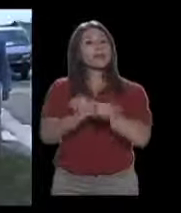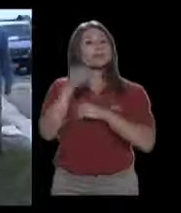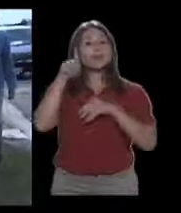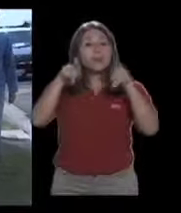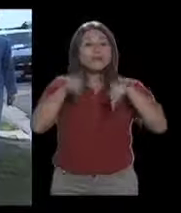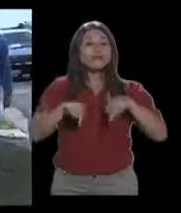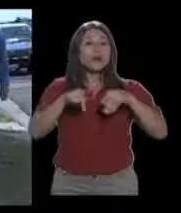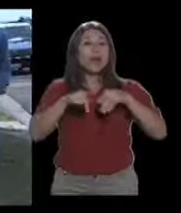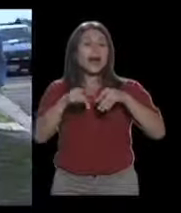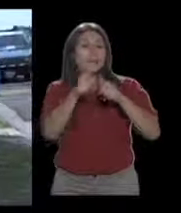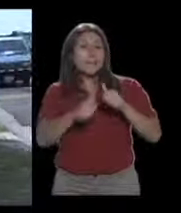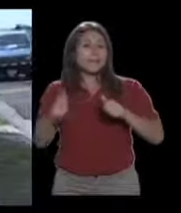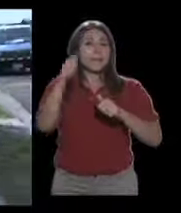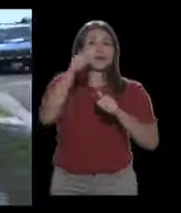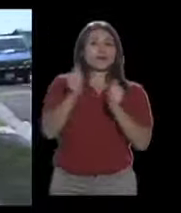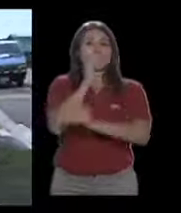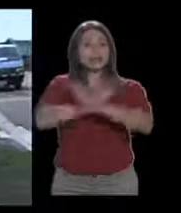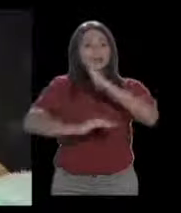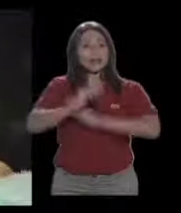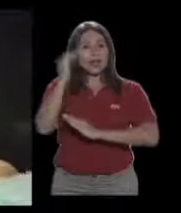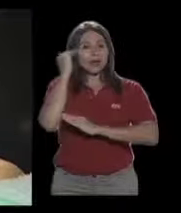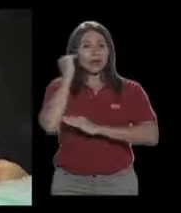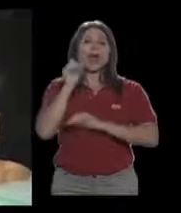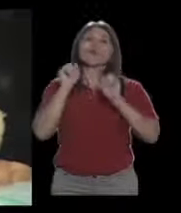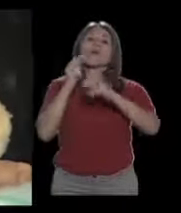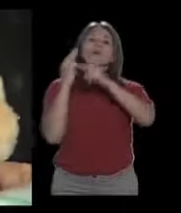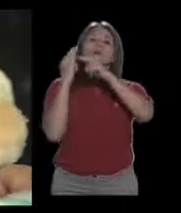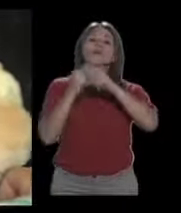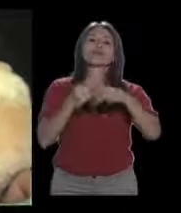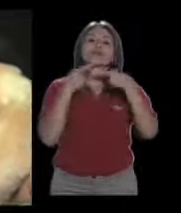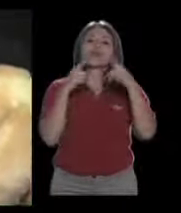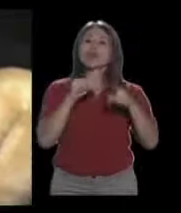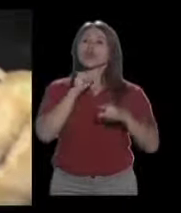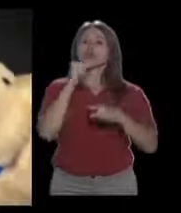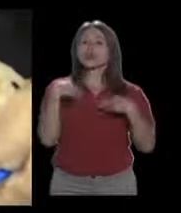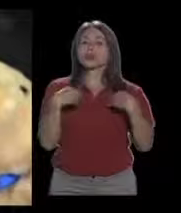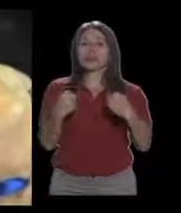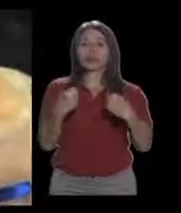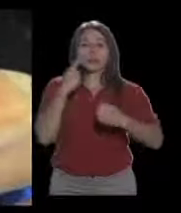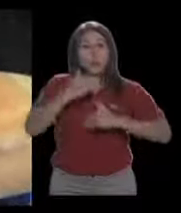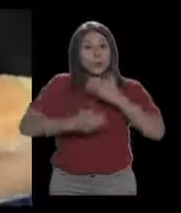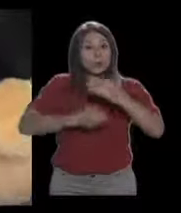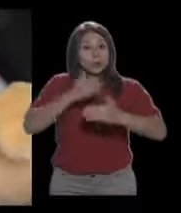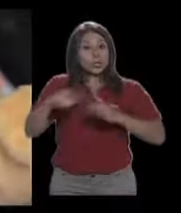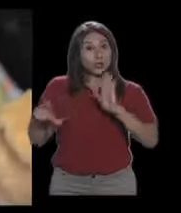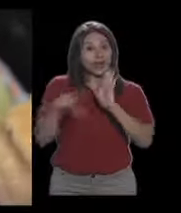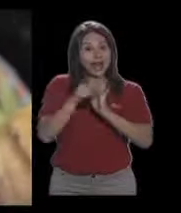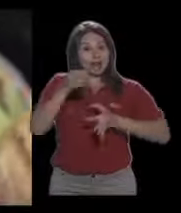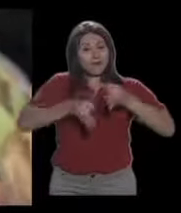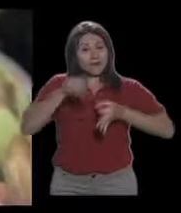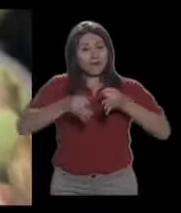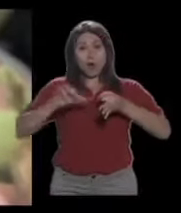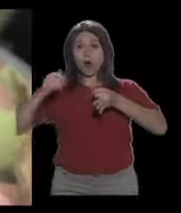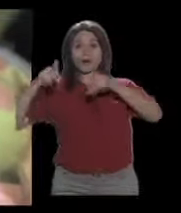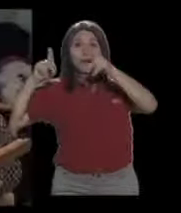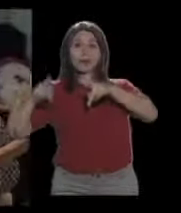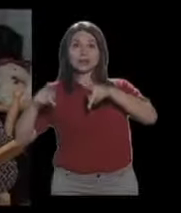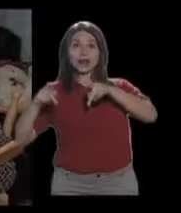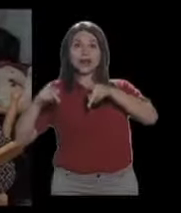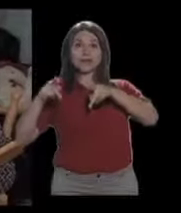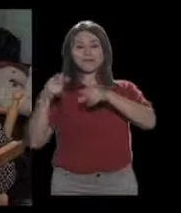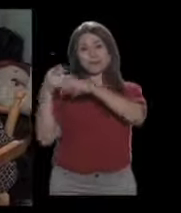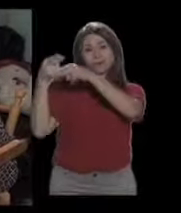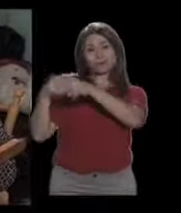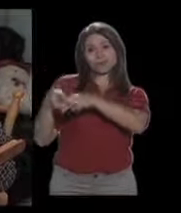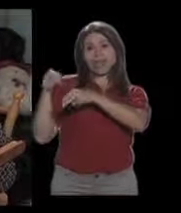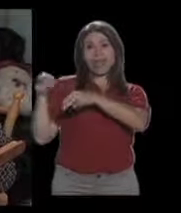una persona mayor de edad con discapacidad cognitiva puede ser declarada insana. Tras un proceso legal, se le debe asignar un curador que